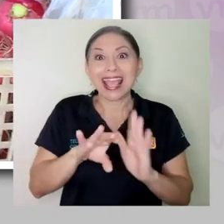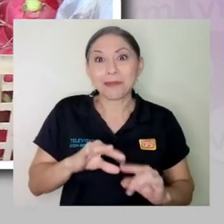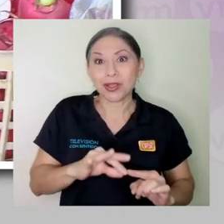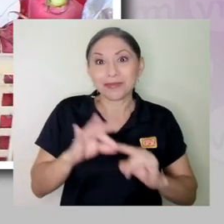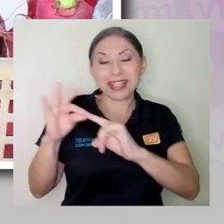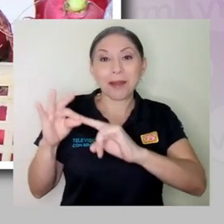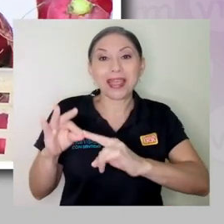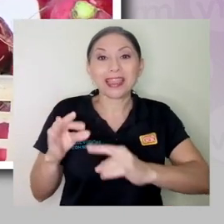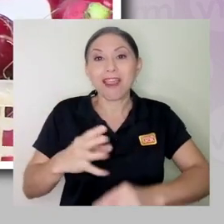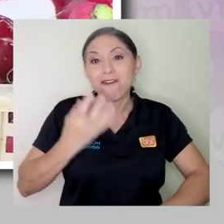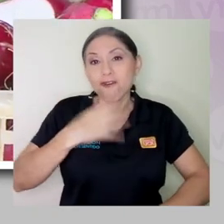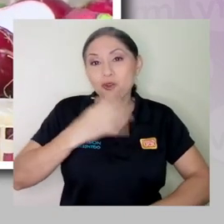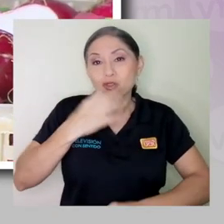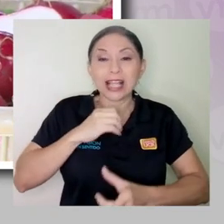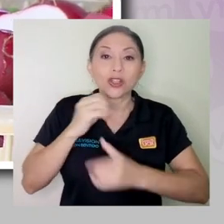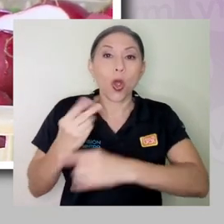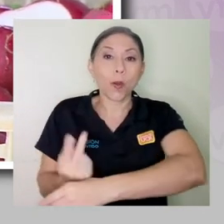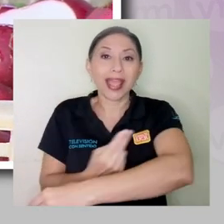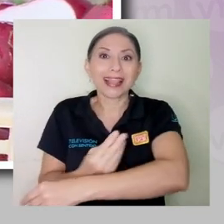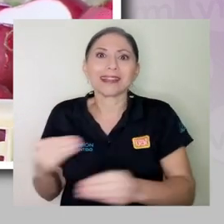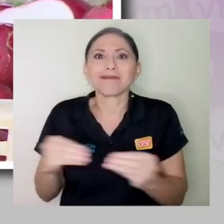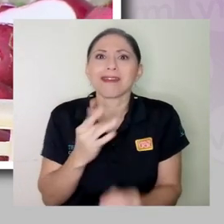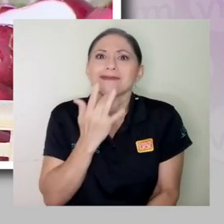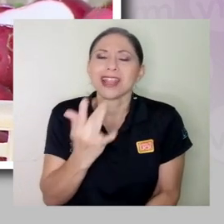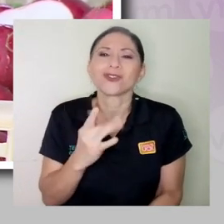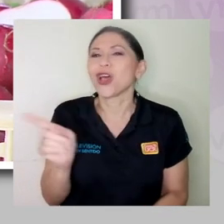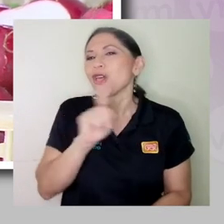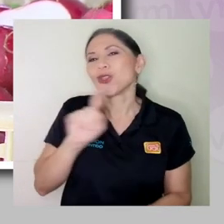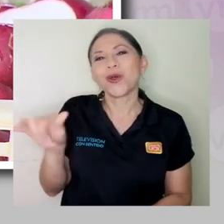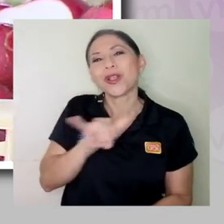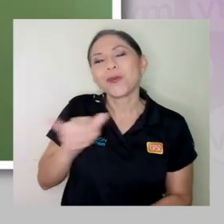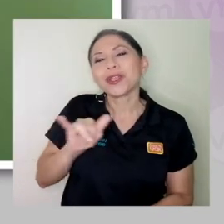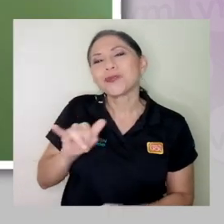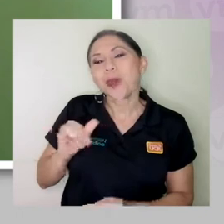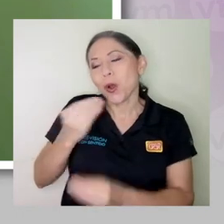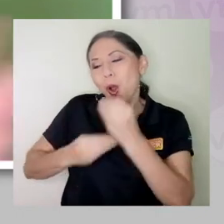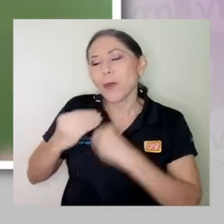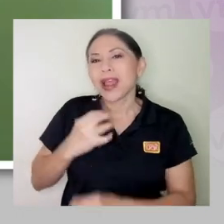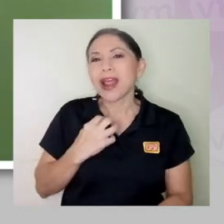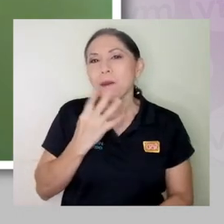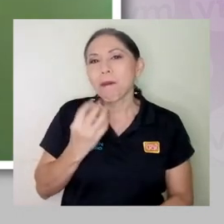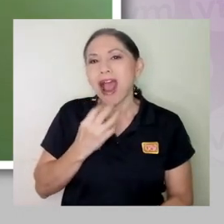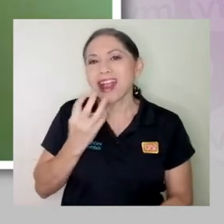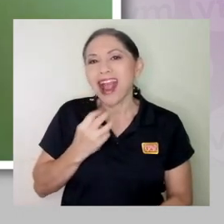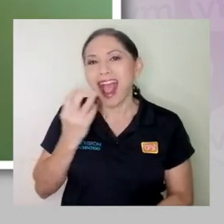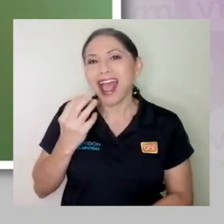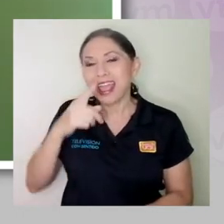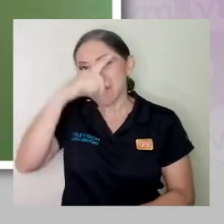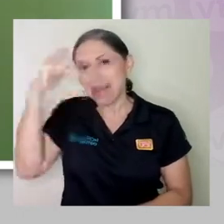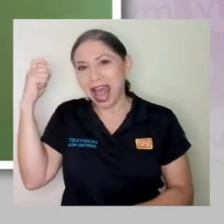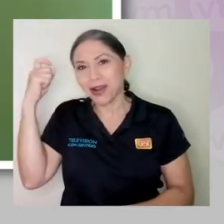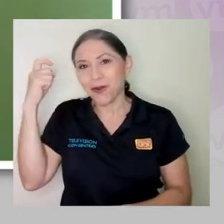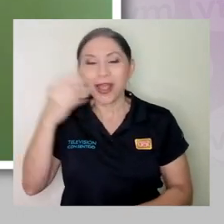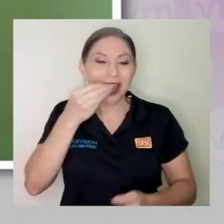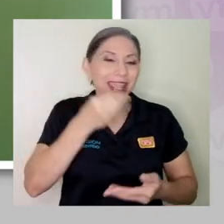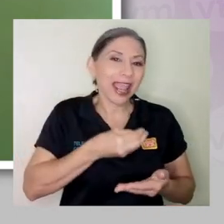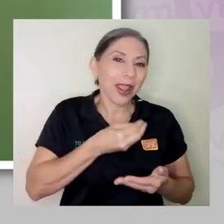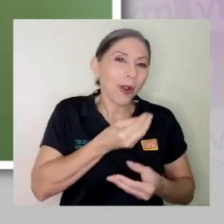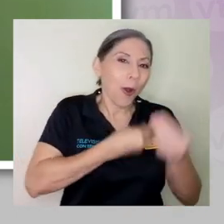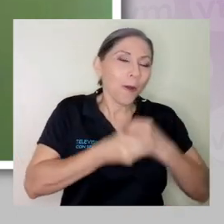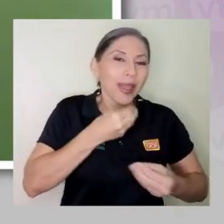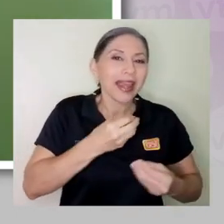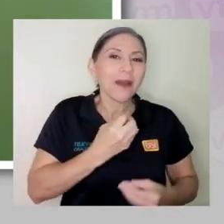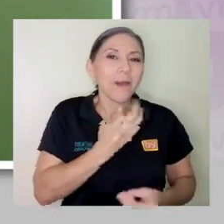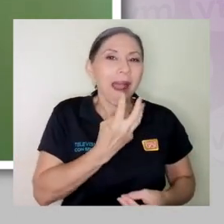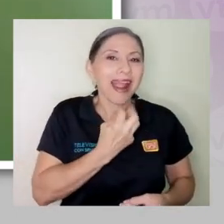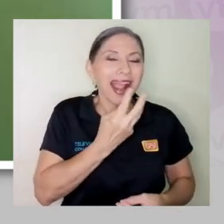si son frutas o vegetales generalmente son más ricos, ¿verdad? No es lo mismo una manga de verano que una manga de invierno por ejemplo y no